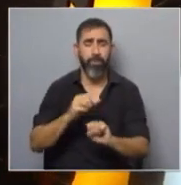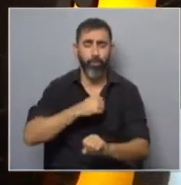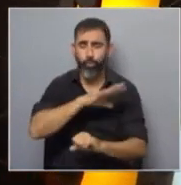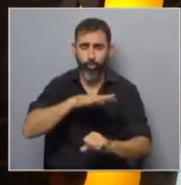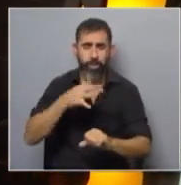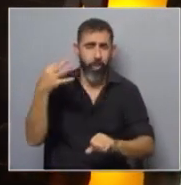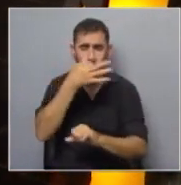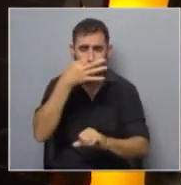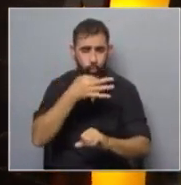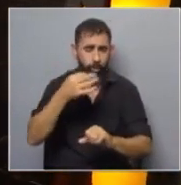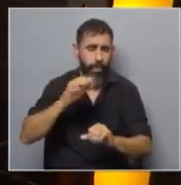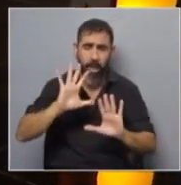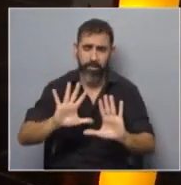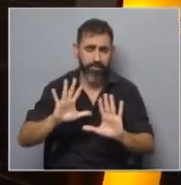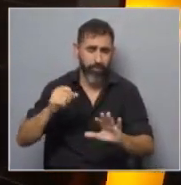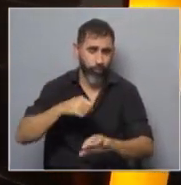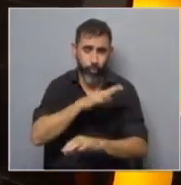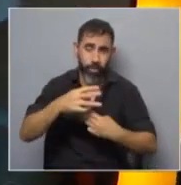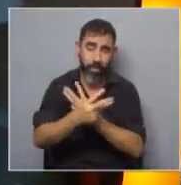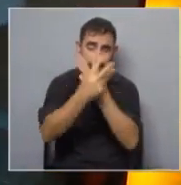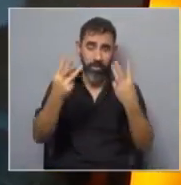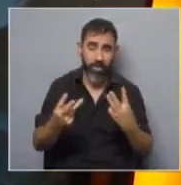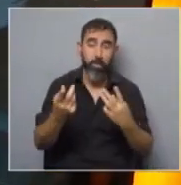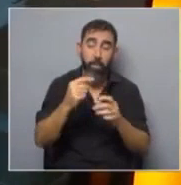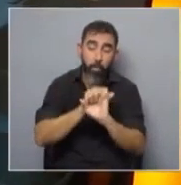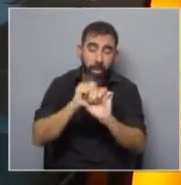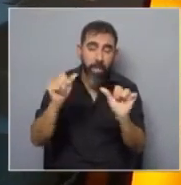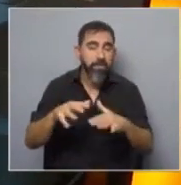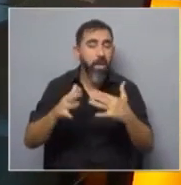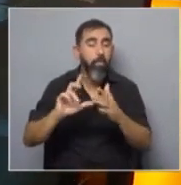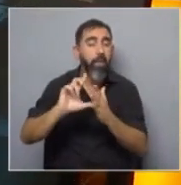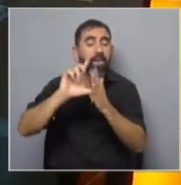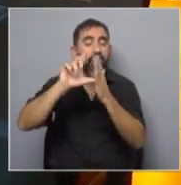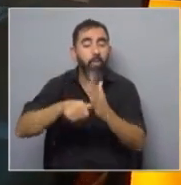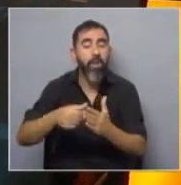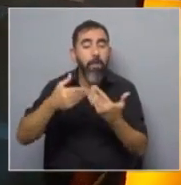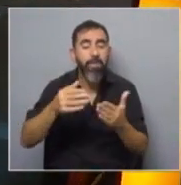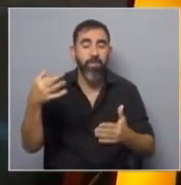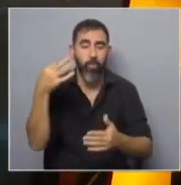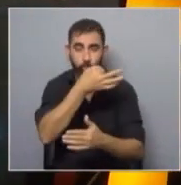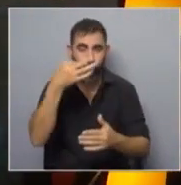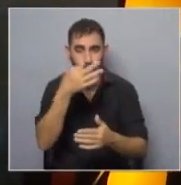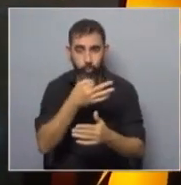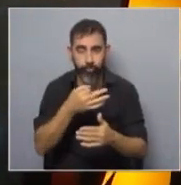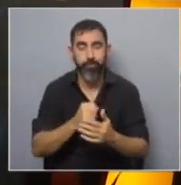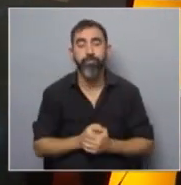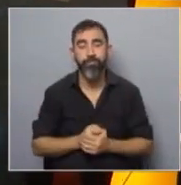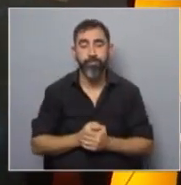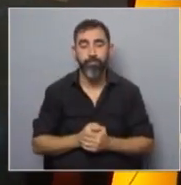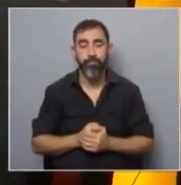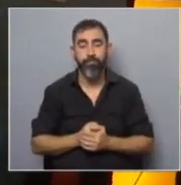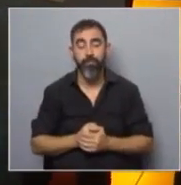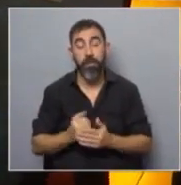consumen drogas desde que son sociedades. El tema es si podemos hacer algo para que se atrase esa edad de inicio y quitarnos algunas